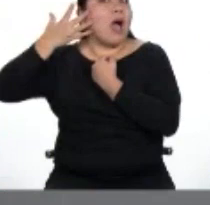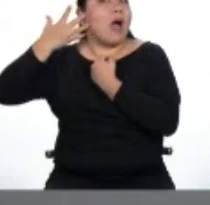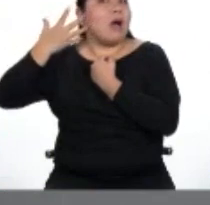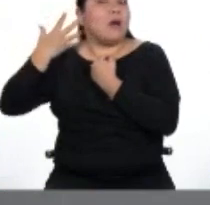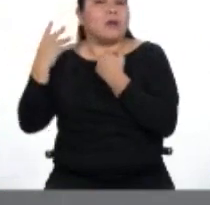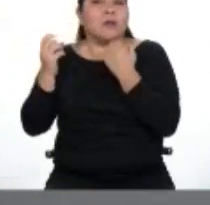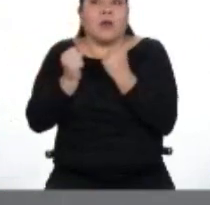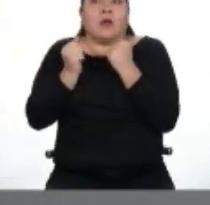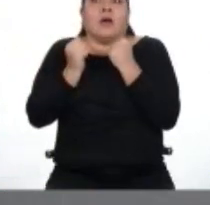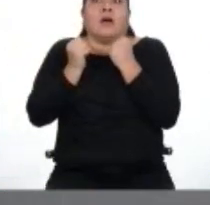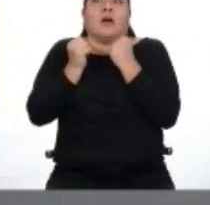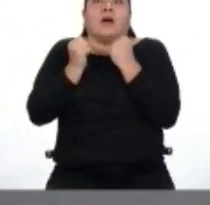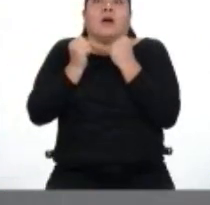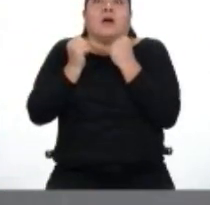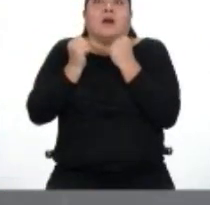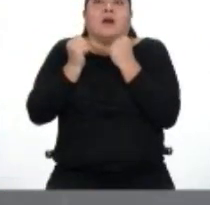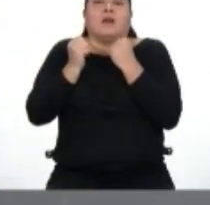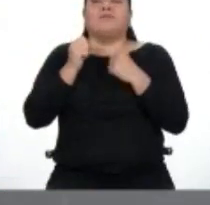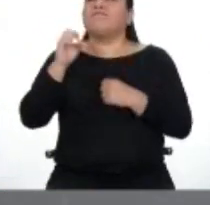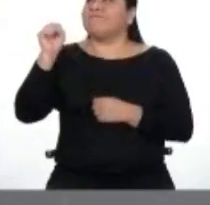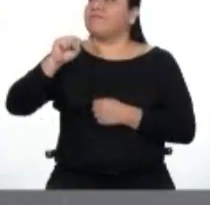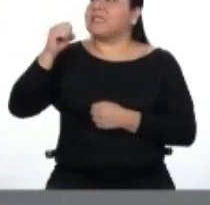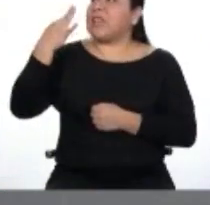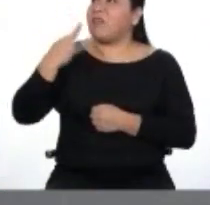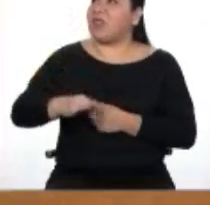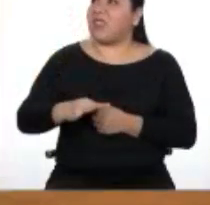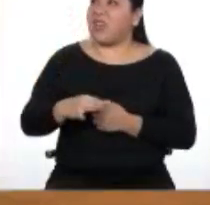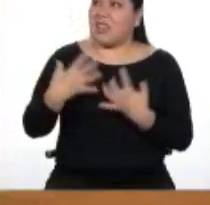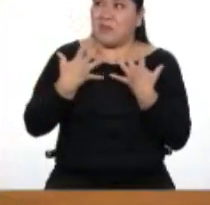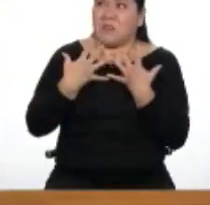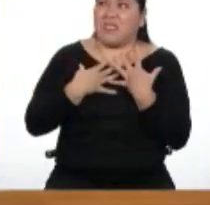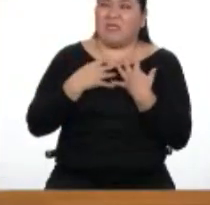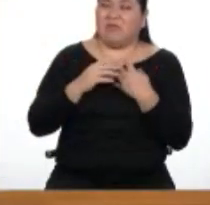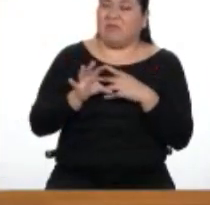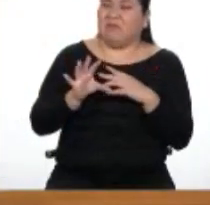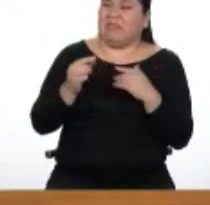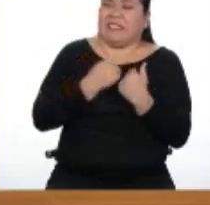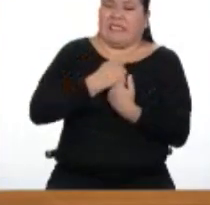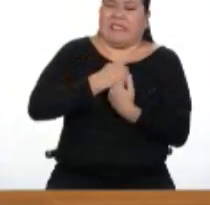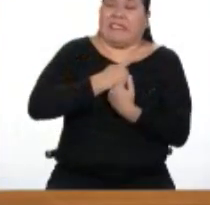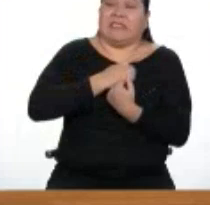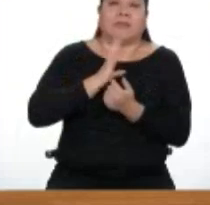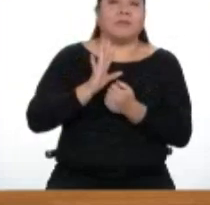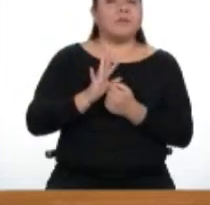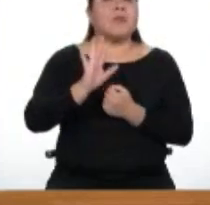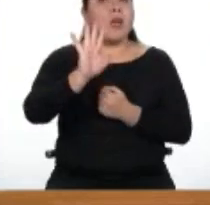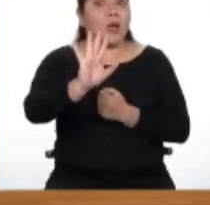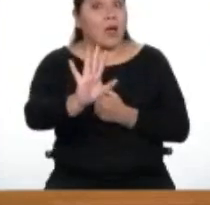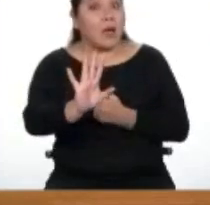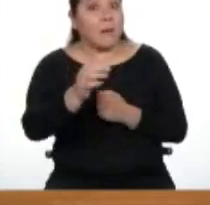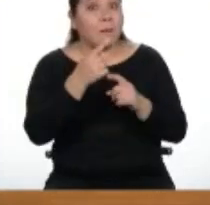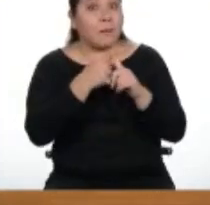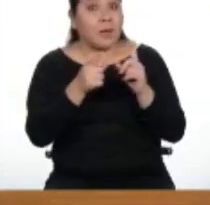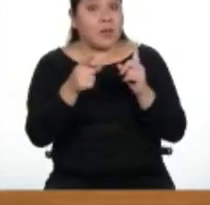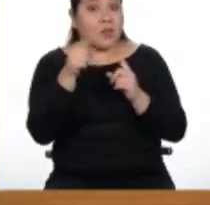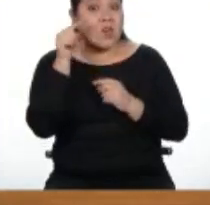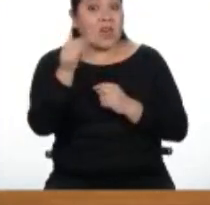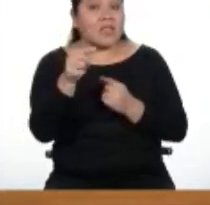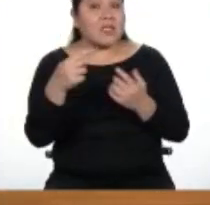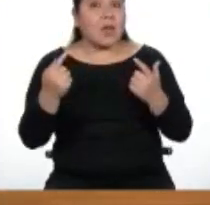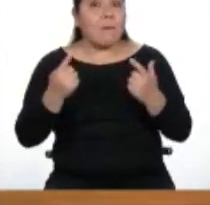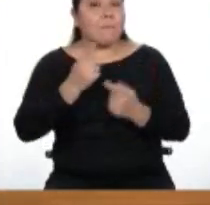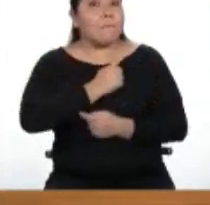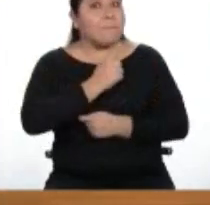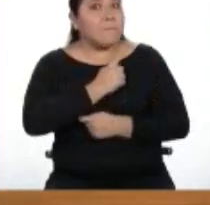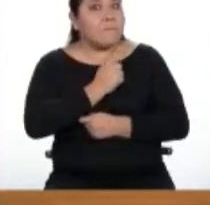Sí, es verdad. El miedo es horrible. El miedo da miedo. Pero, ojo, el miedo es el que nos ayuda